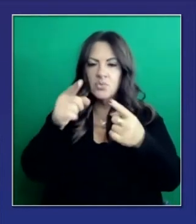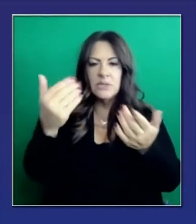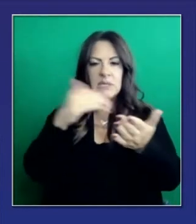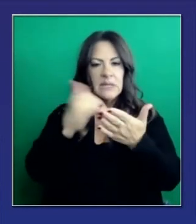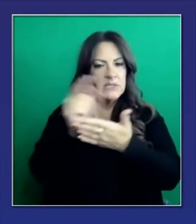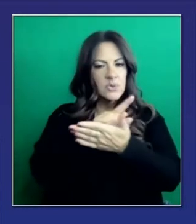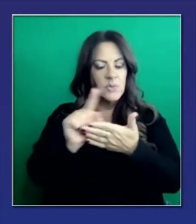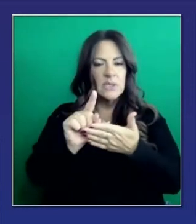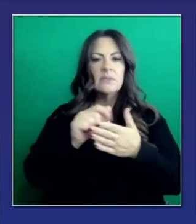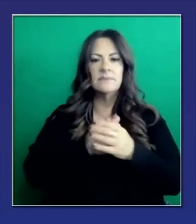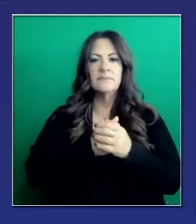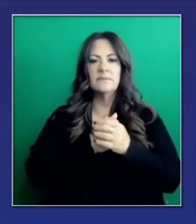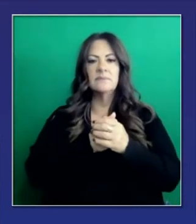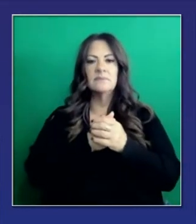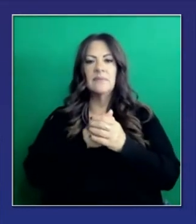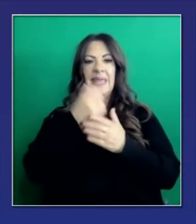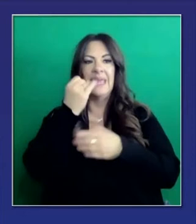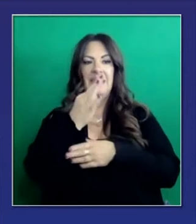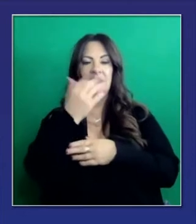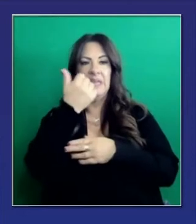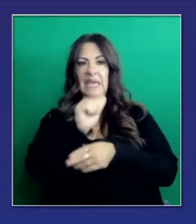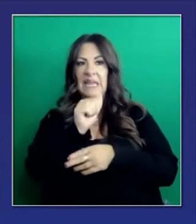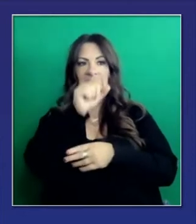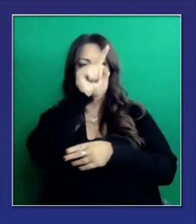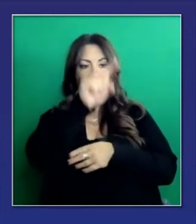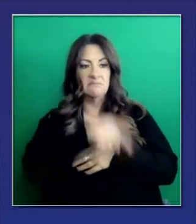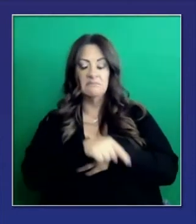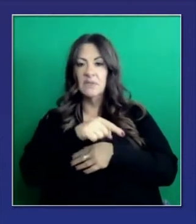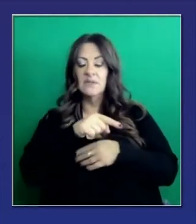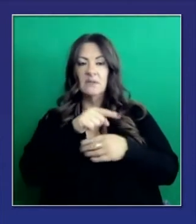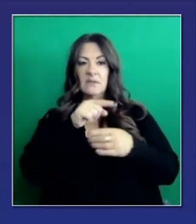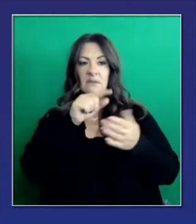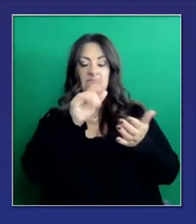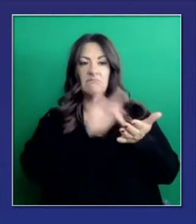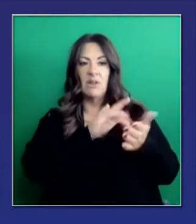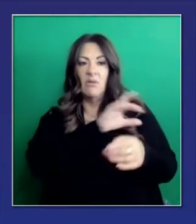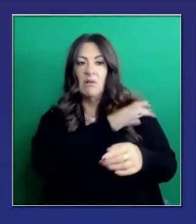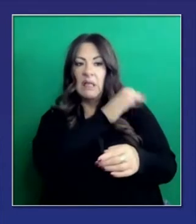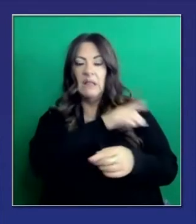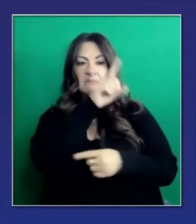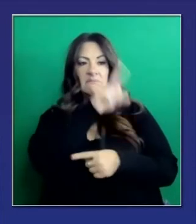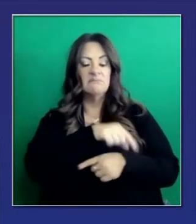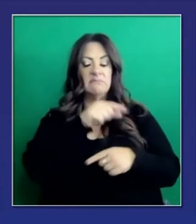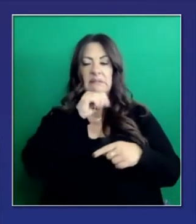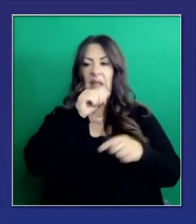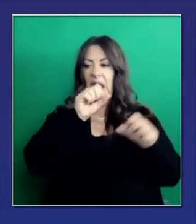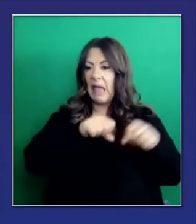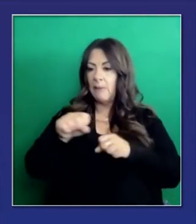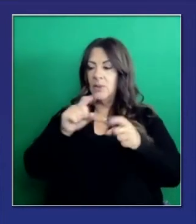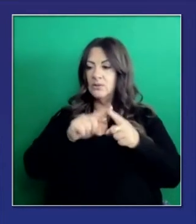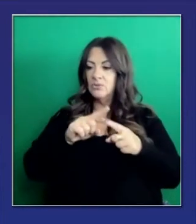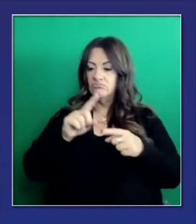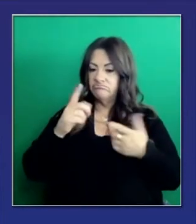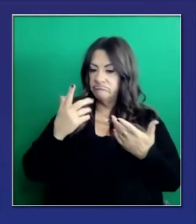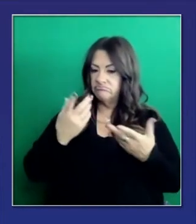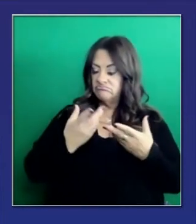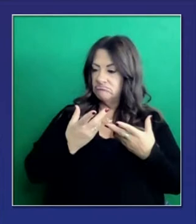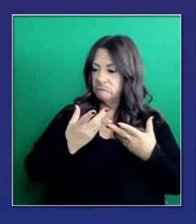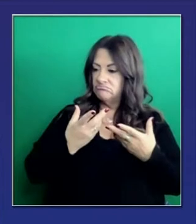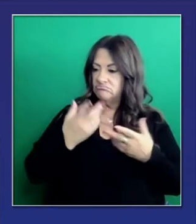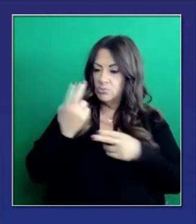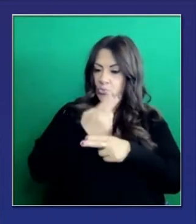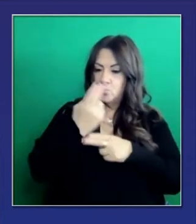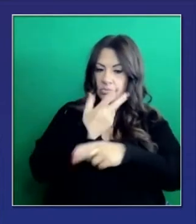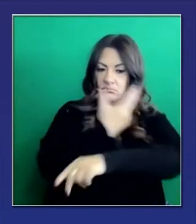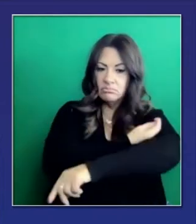sí vamos a redistribuir a los proveedores que no pueden cumplir con esto. Es algo que ya ha estado trabajando. No es algo